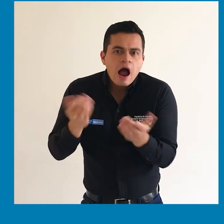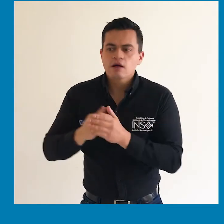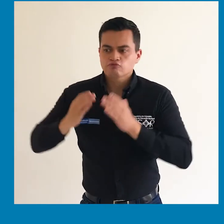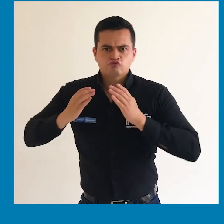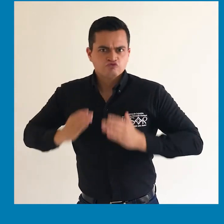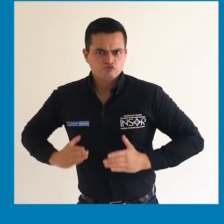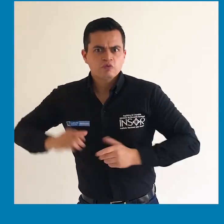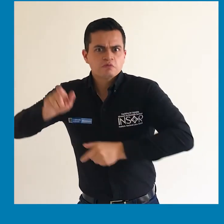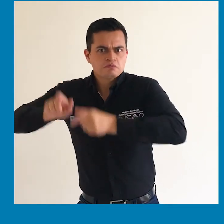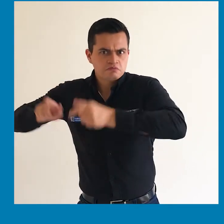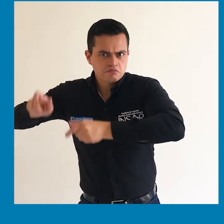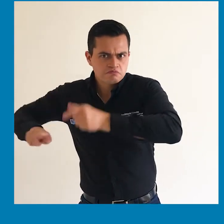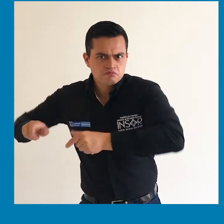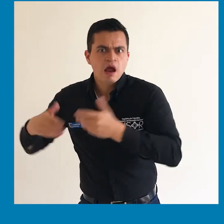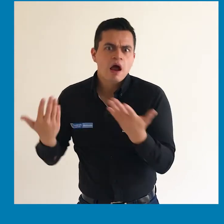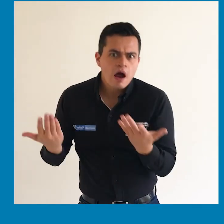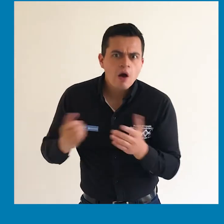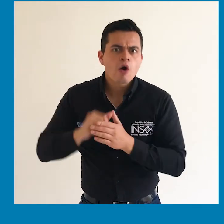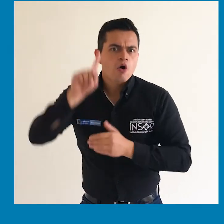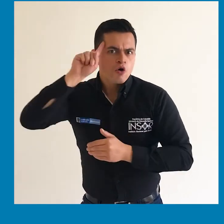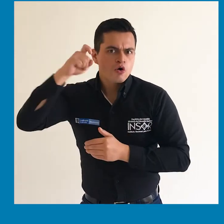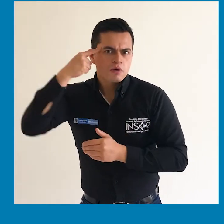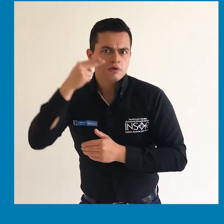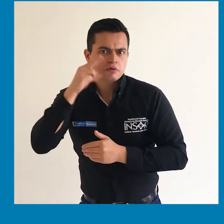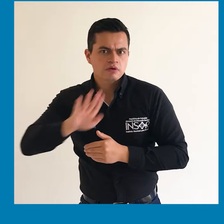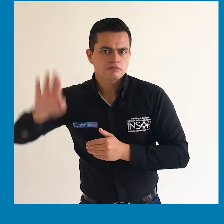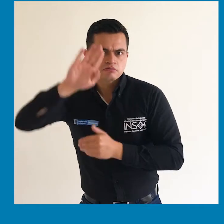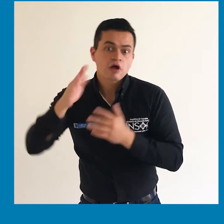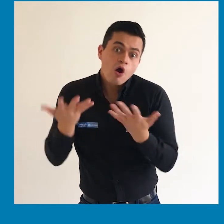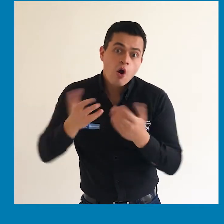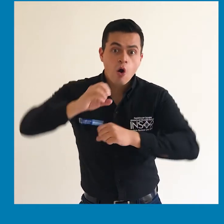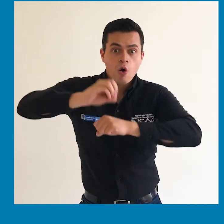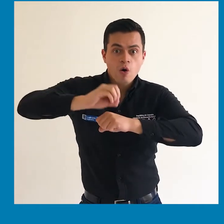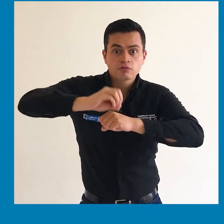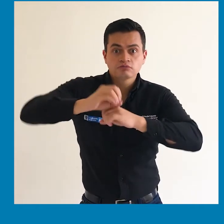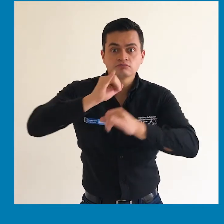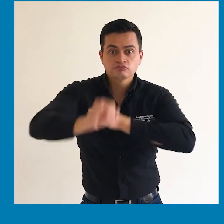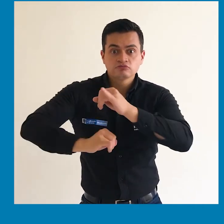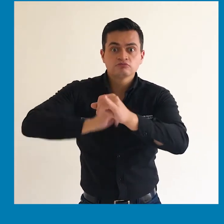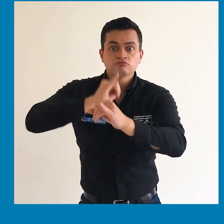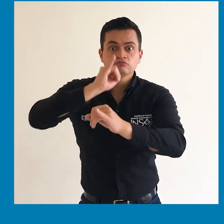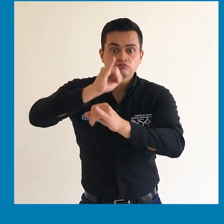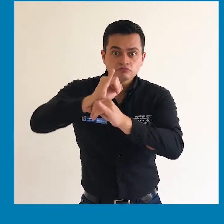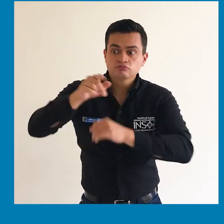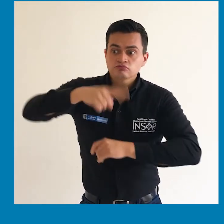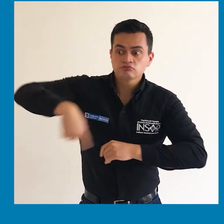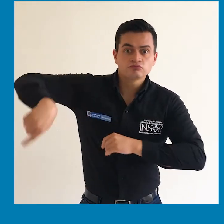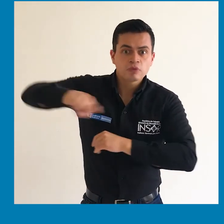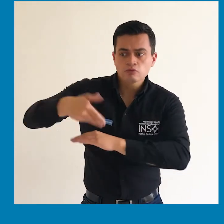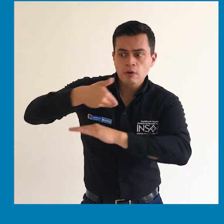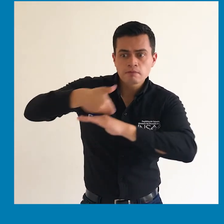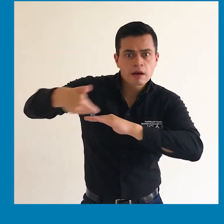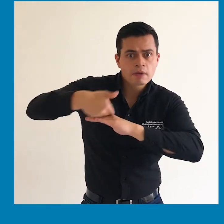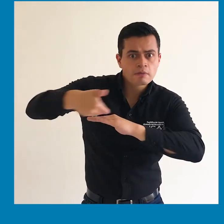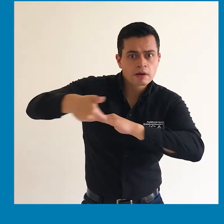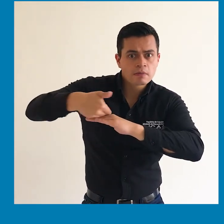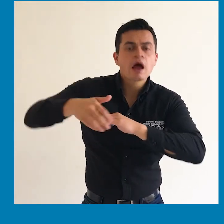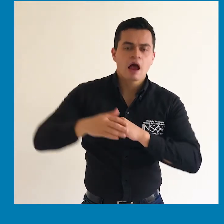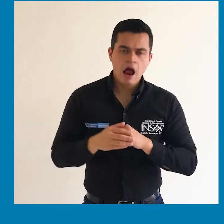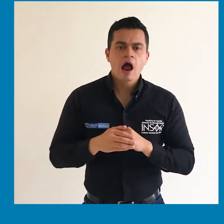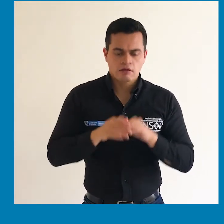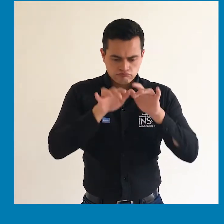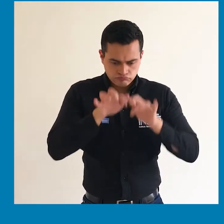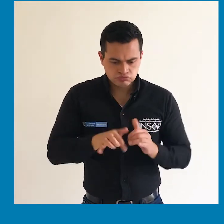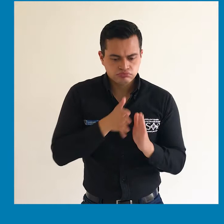con destino a la ciudadanía, al gobierno nacional y organismos internacionales que los